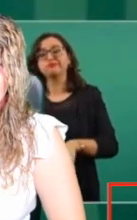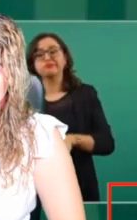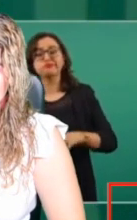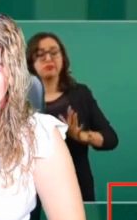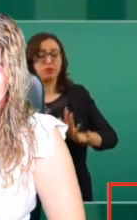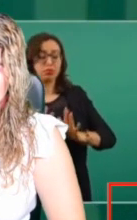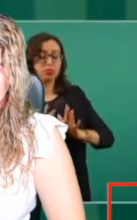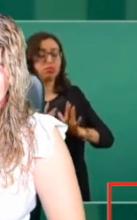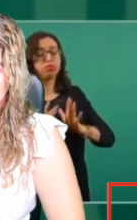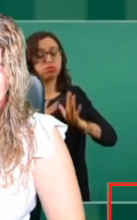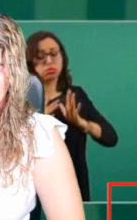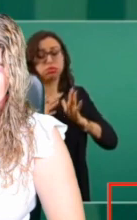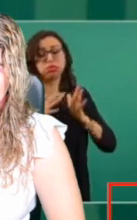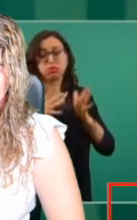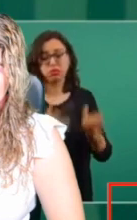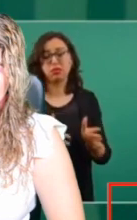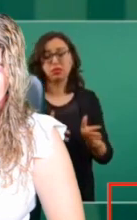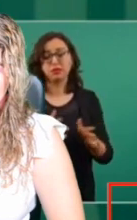inmoral,